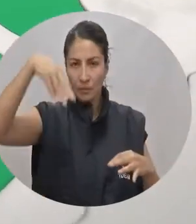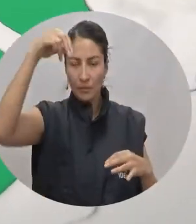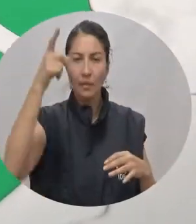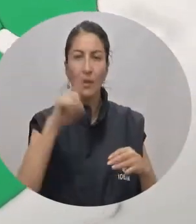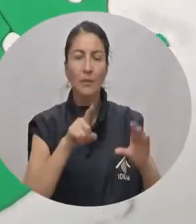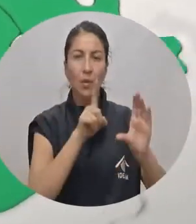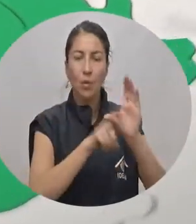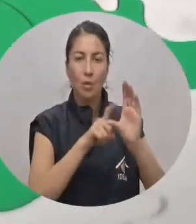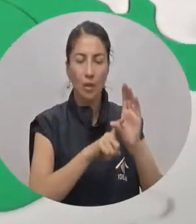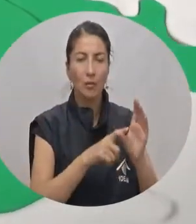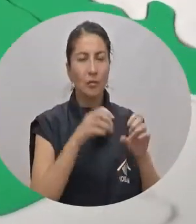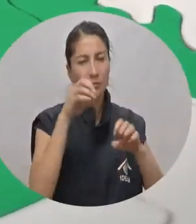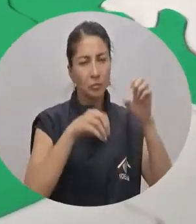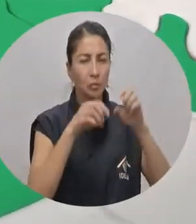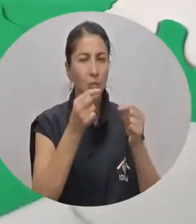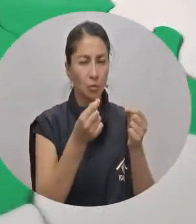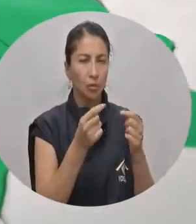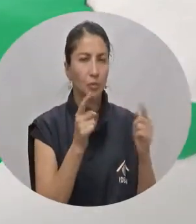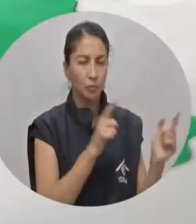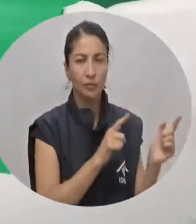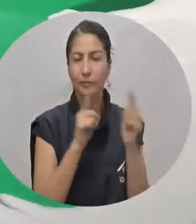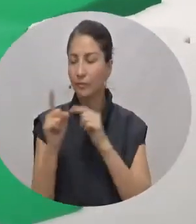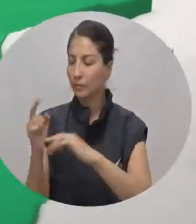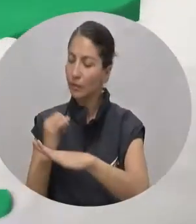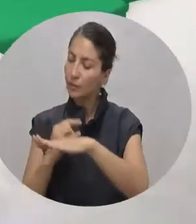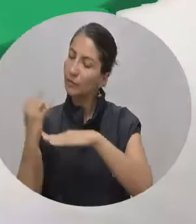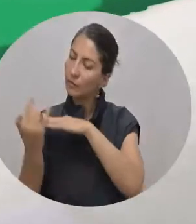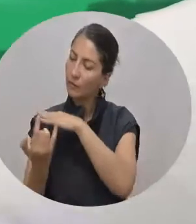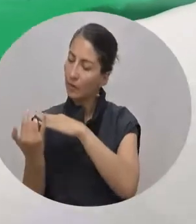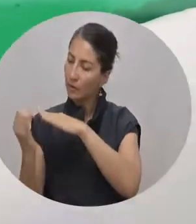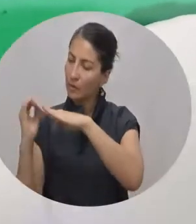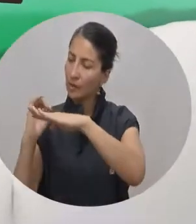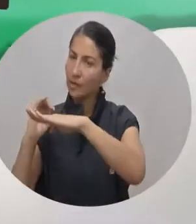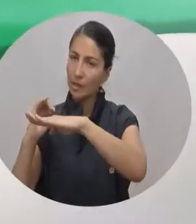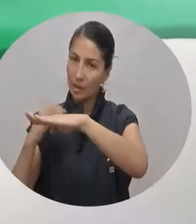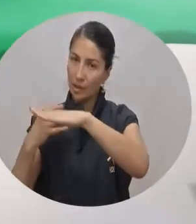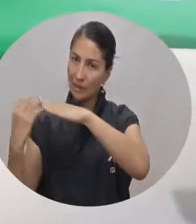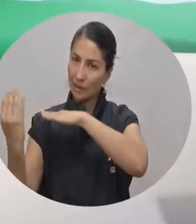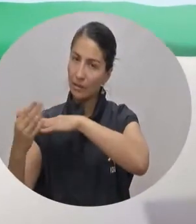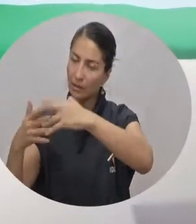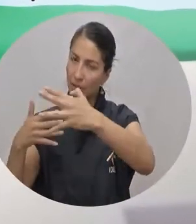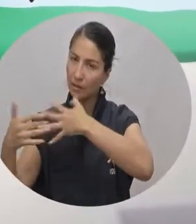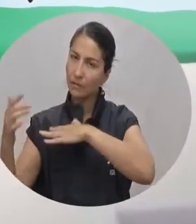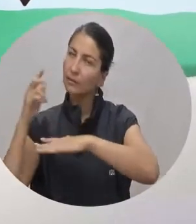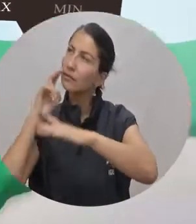una gruesa nubosidad en la Sierra Nevada de Santa Marta y La Guajira, con lloviznas cortas.